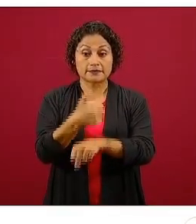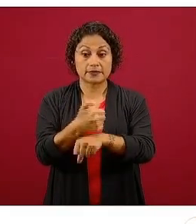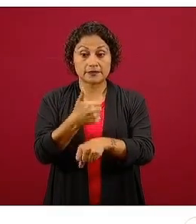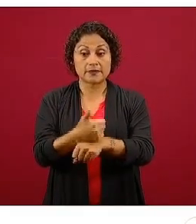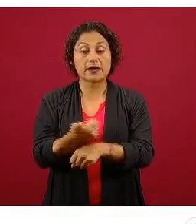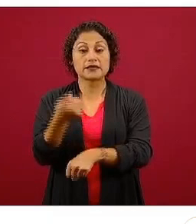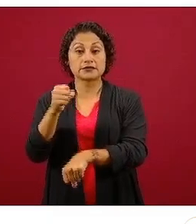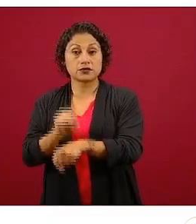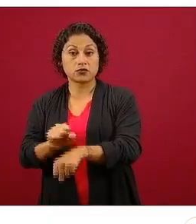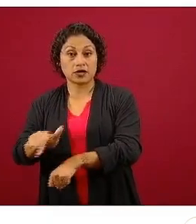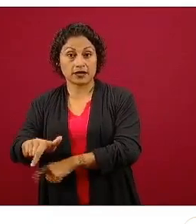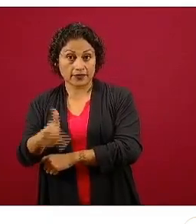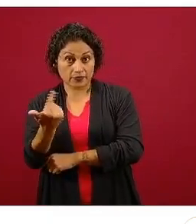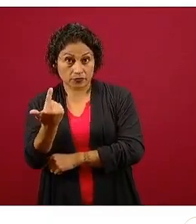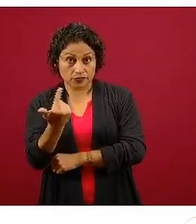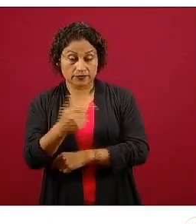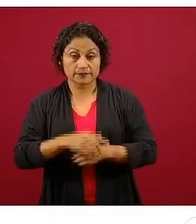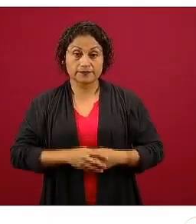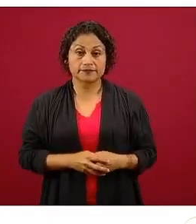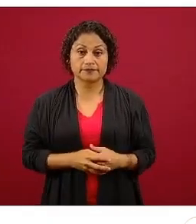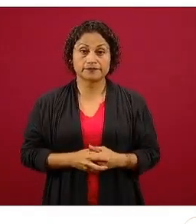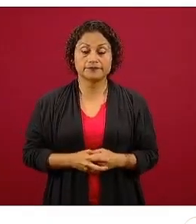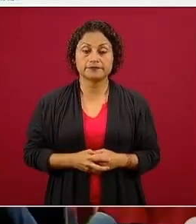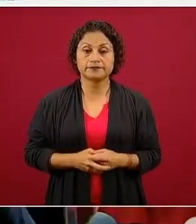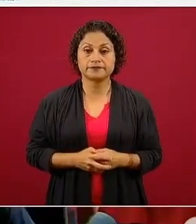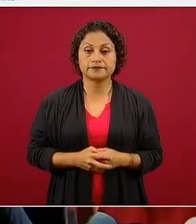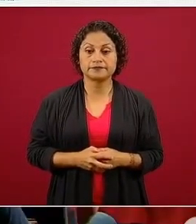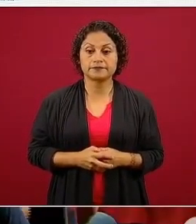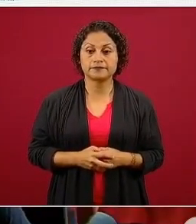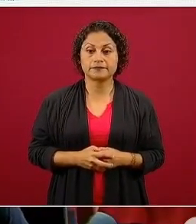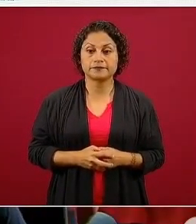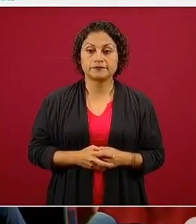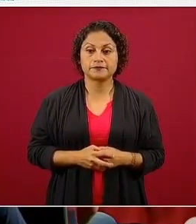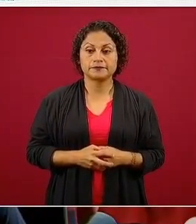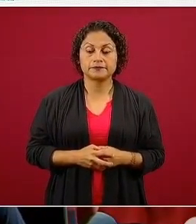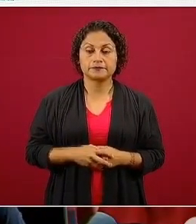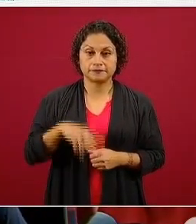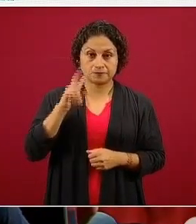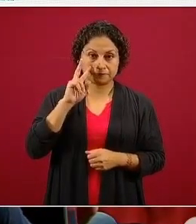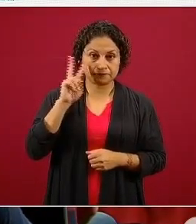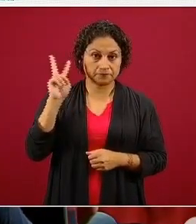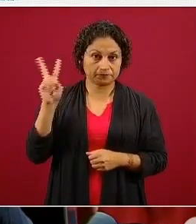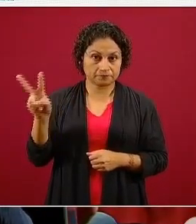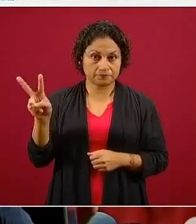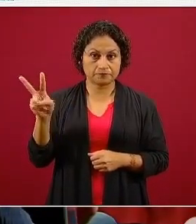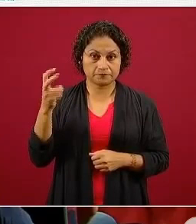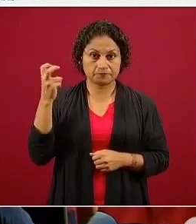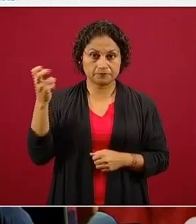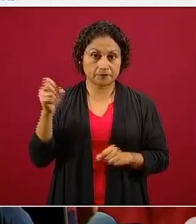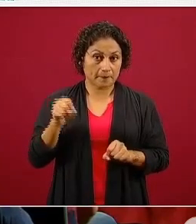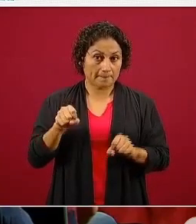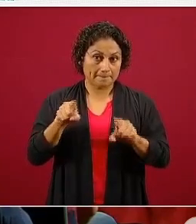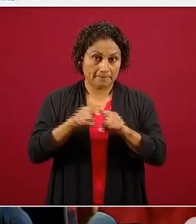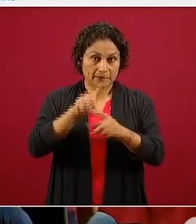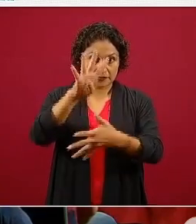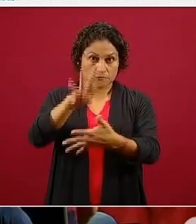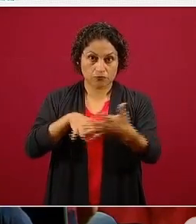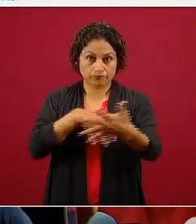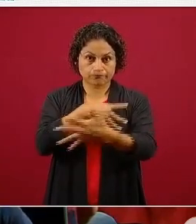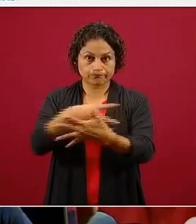secundaria. Siguiente. Aquí ya tenemos, lo que les acabamos de mostrar, los horarios,